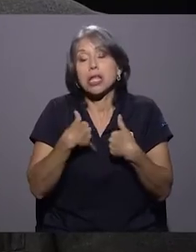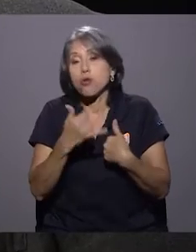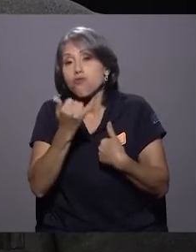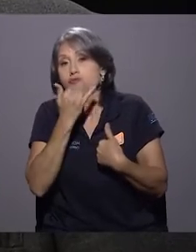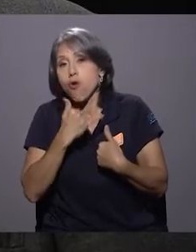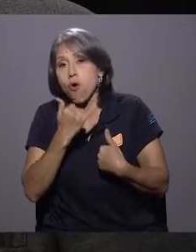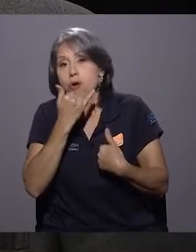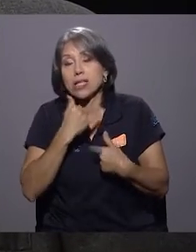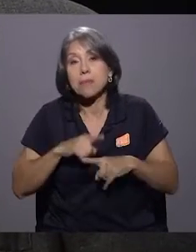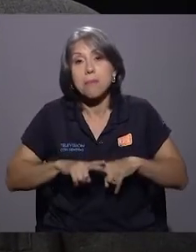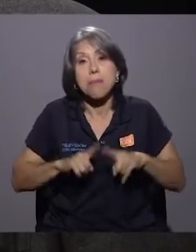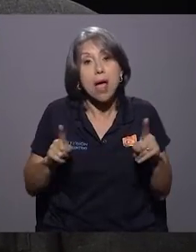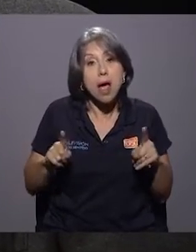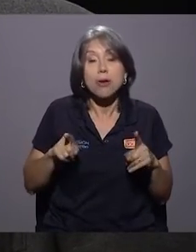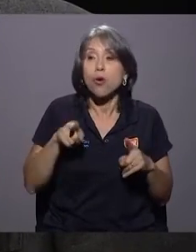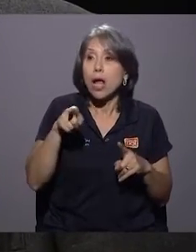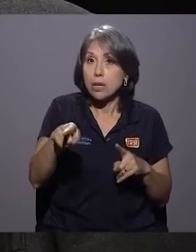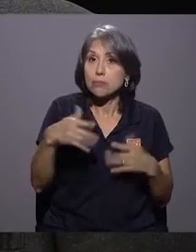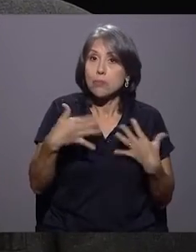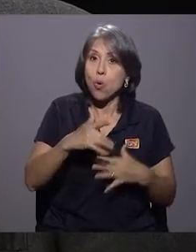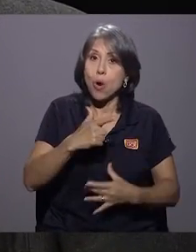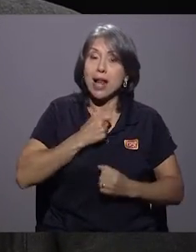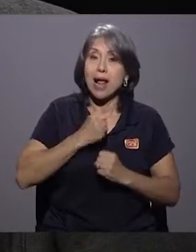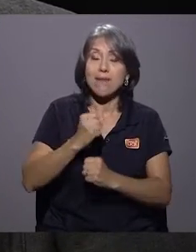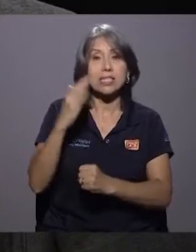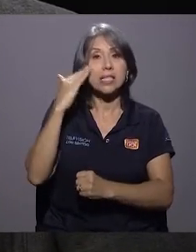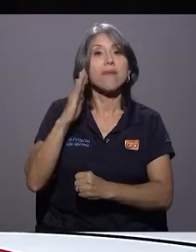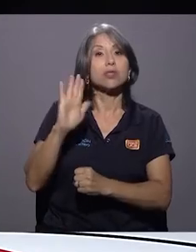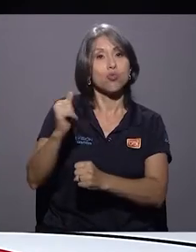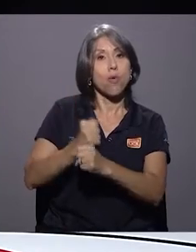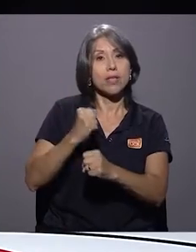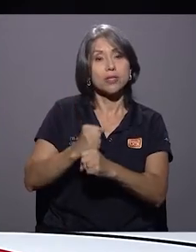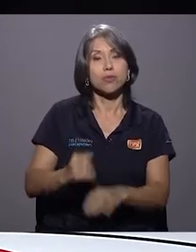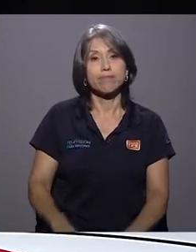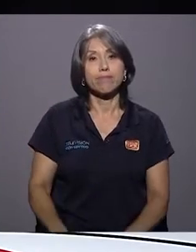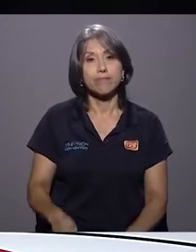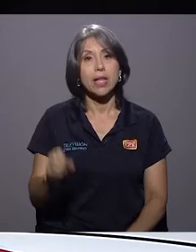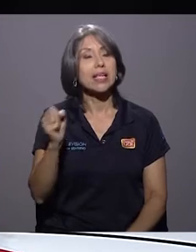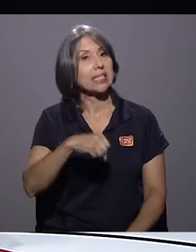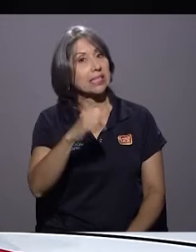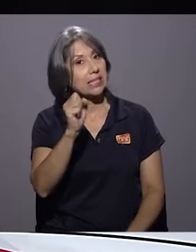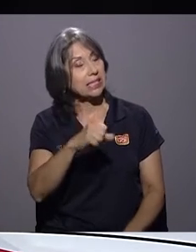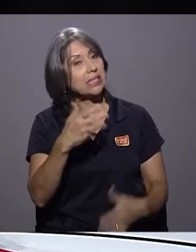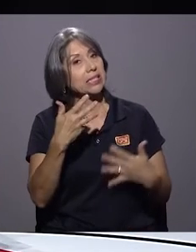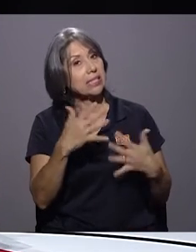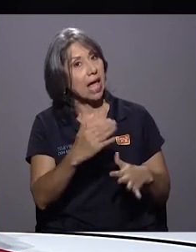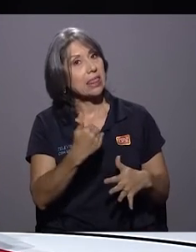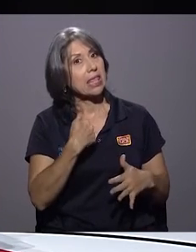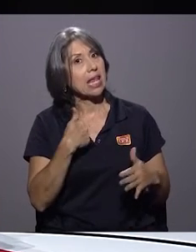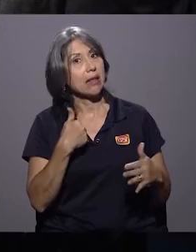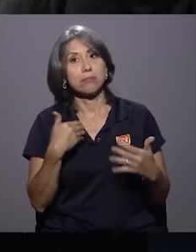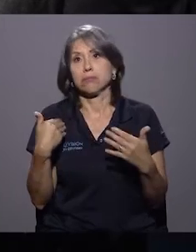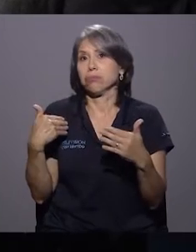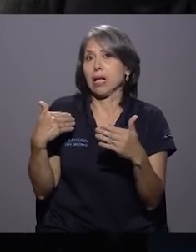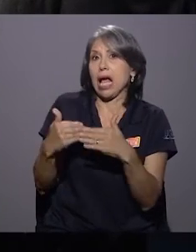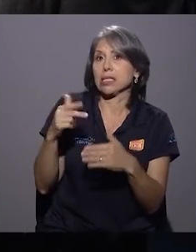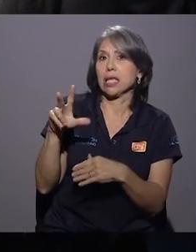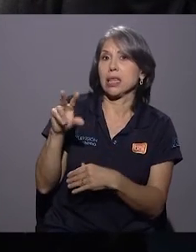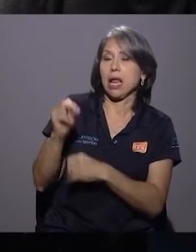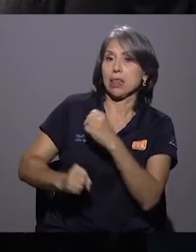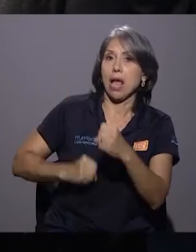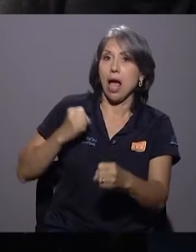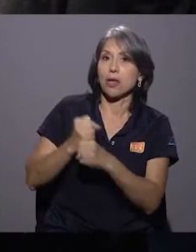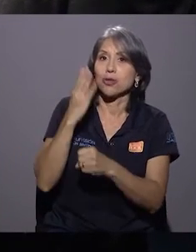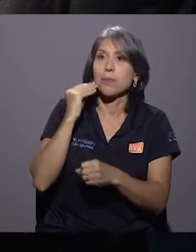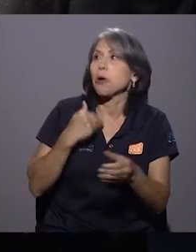pero no cabe duda de que es un alcalde que sabe su oficio. Sí, tiene ya un Con casi 30 años de experiencia, cualquiera